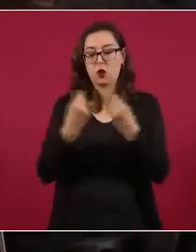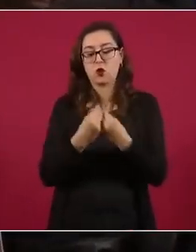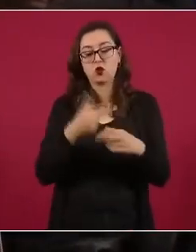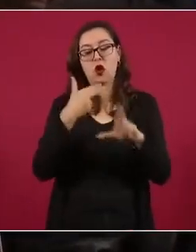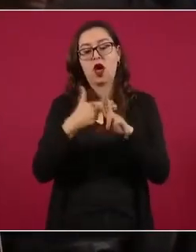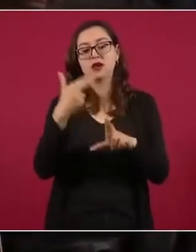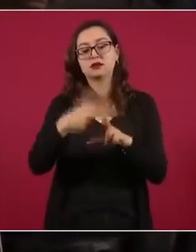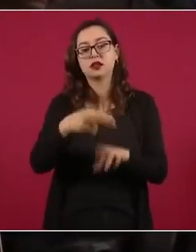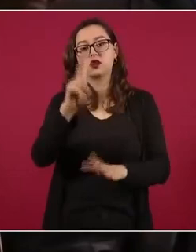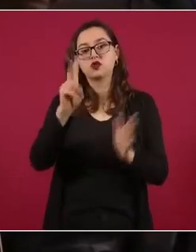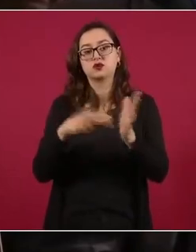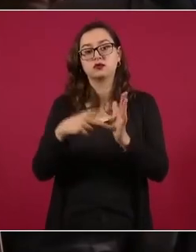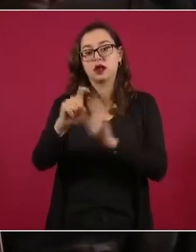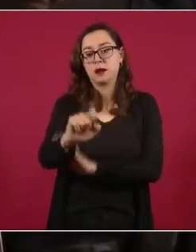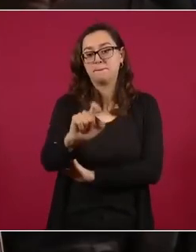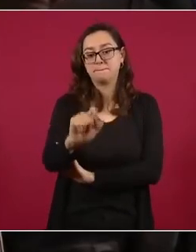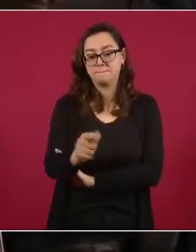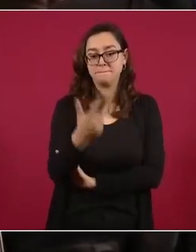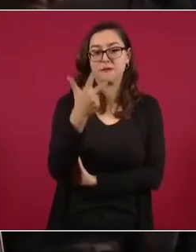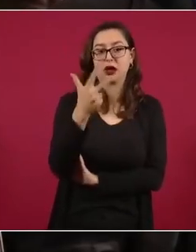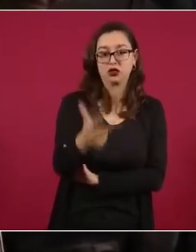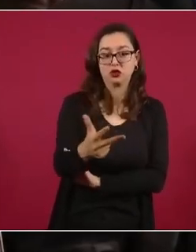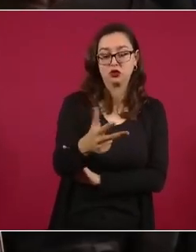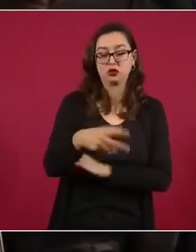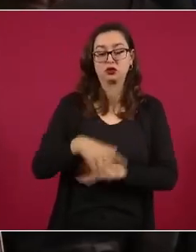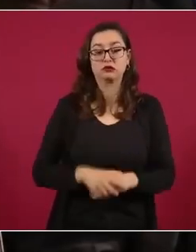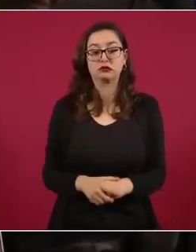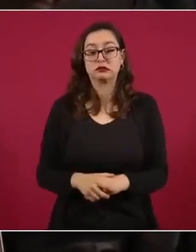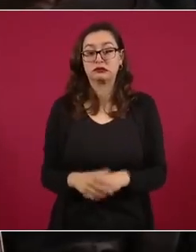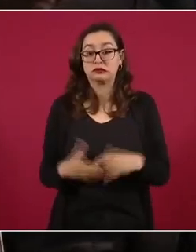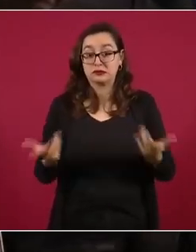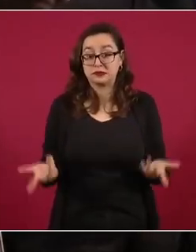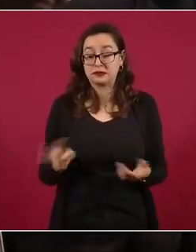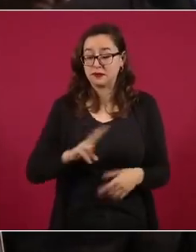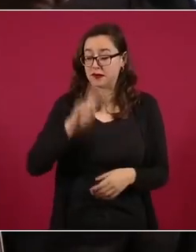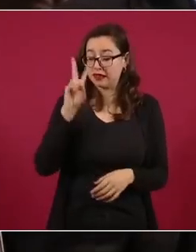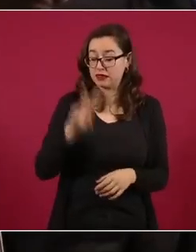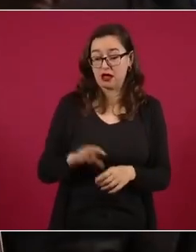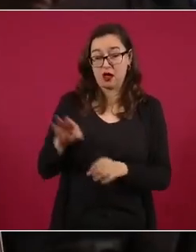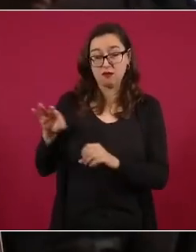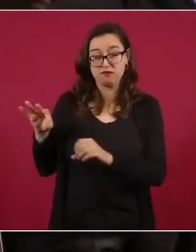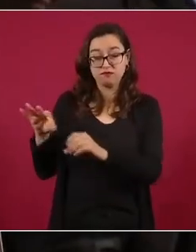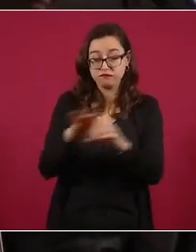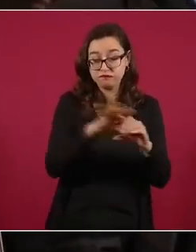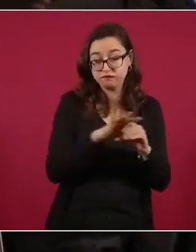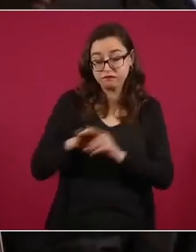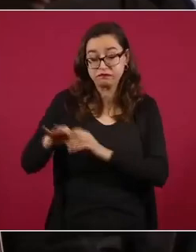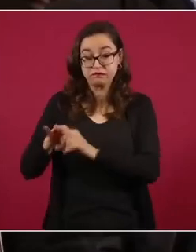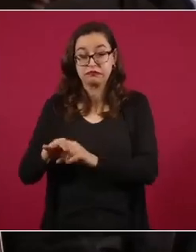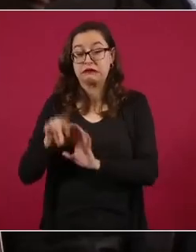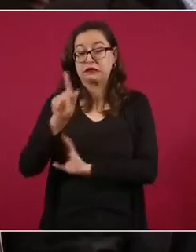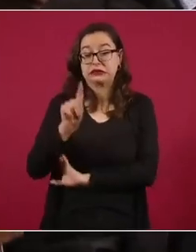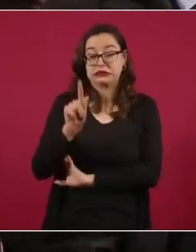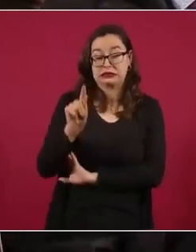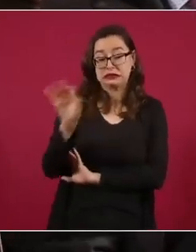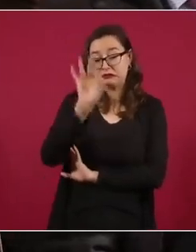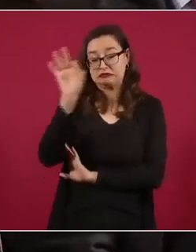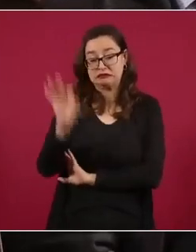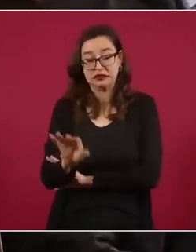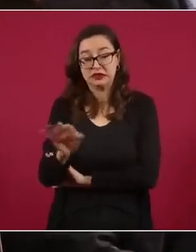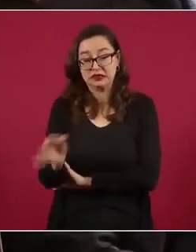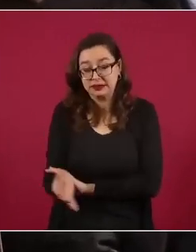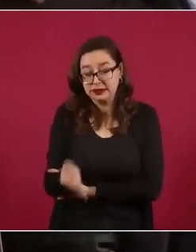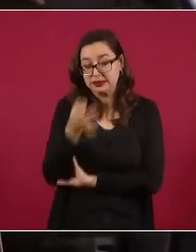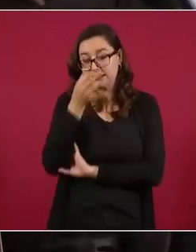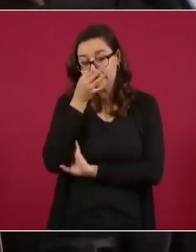Primero, fue una aprobación bastante estrecha por sólo tres votos de la mayoría calificada. Primero, preguntarle